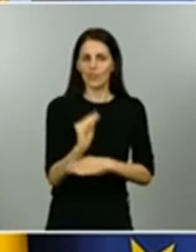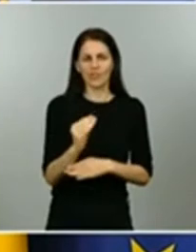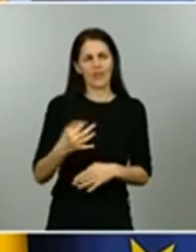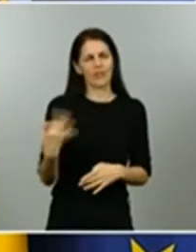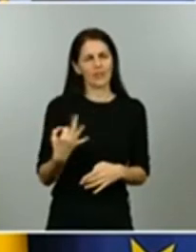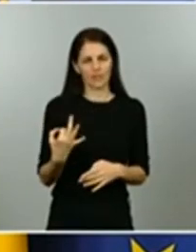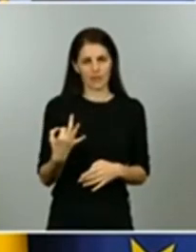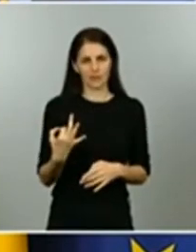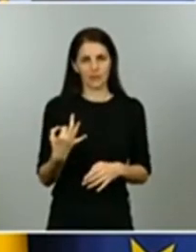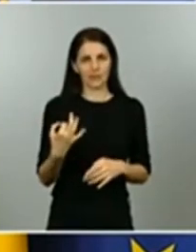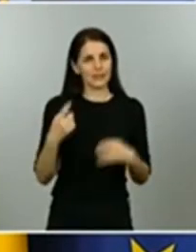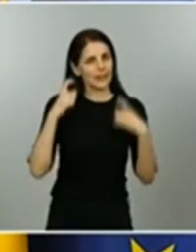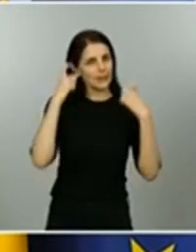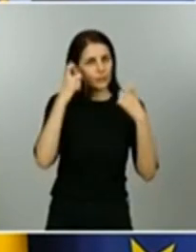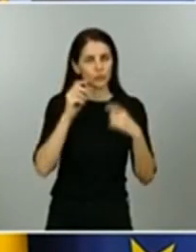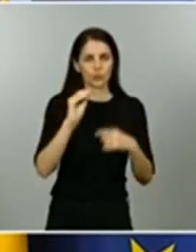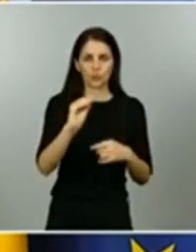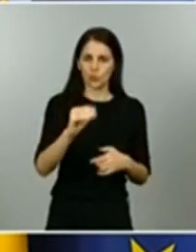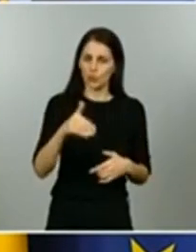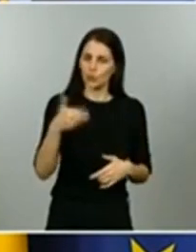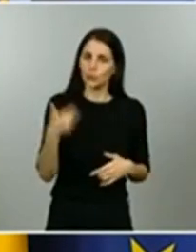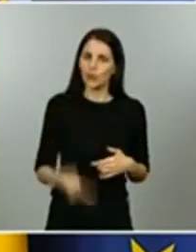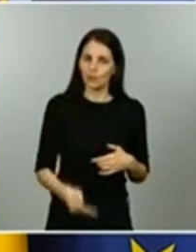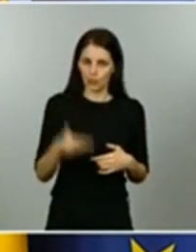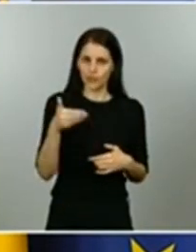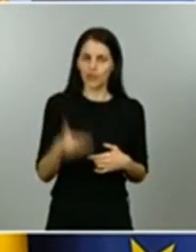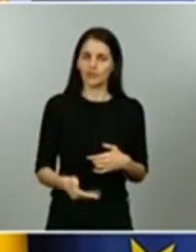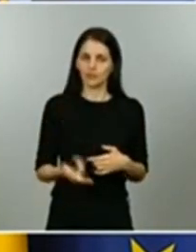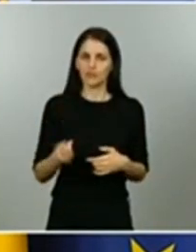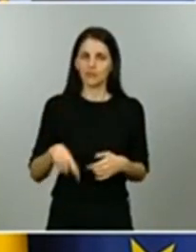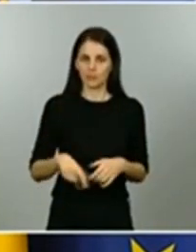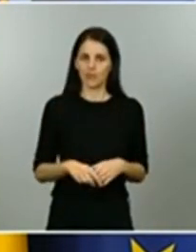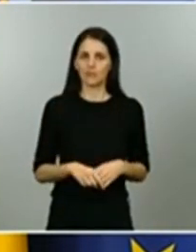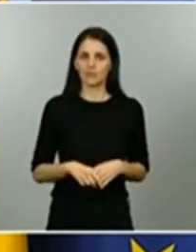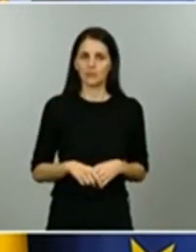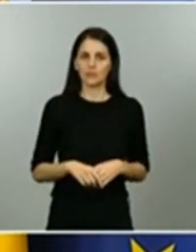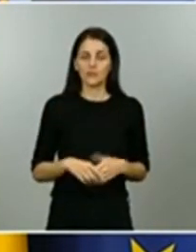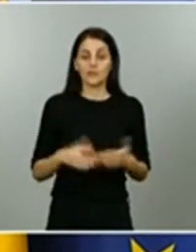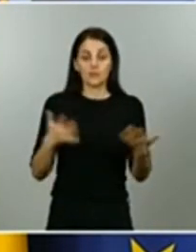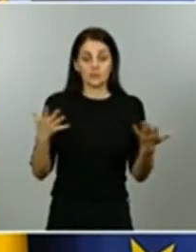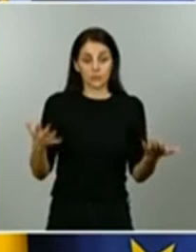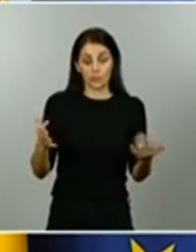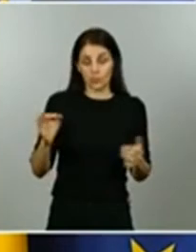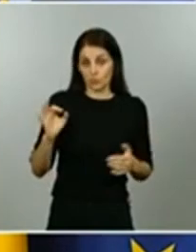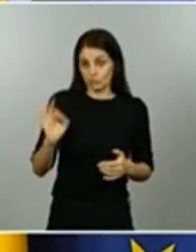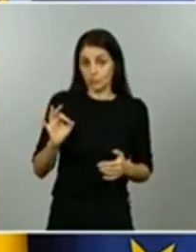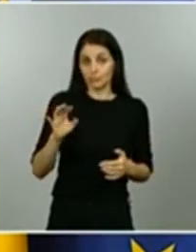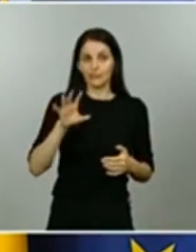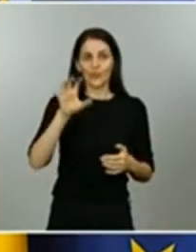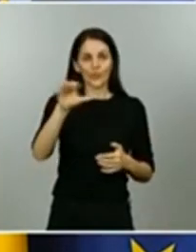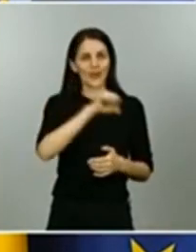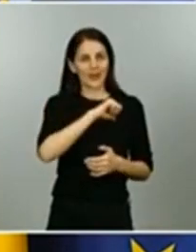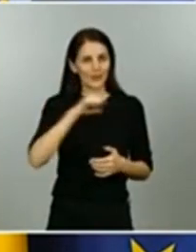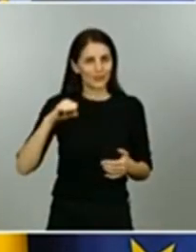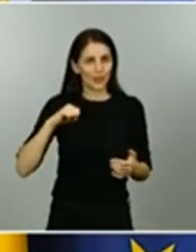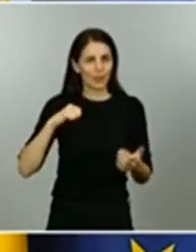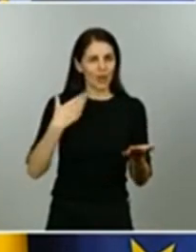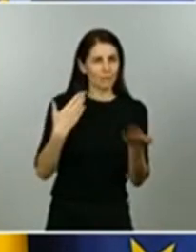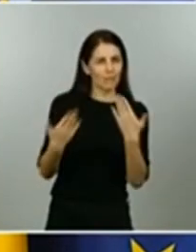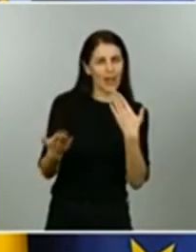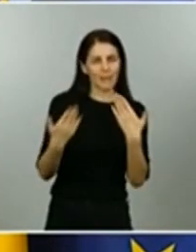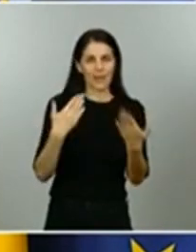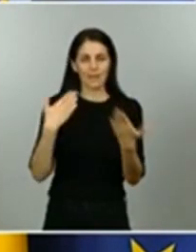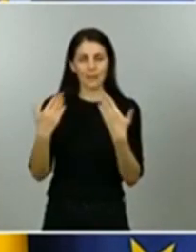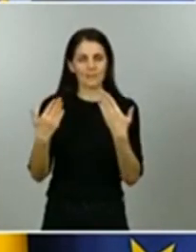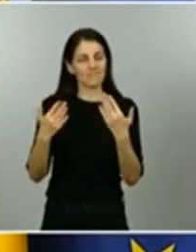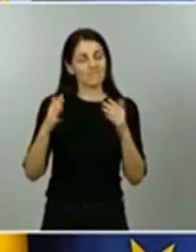igual de importante y ante cualquier duda y después de la discusión con las comunidades autónomas se ha decidido por optar por hacer